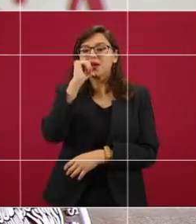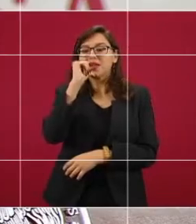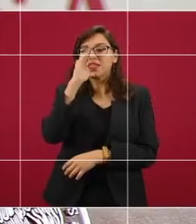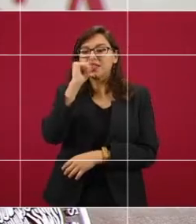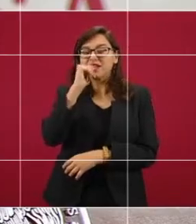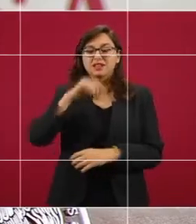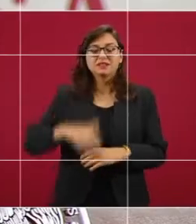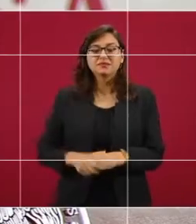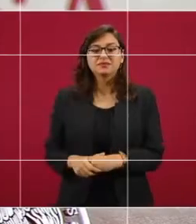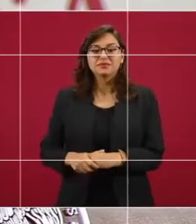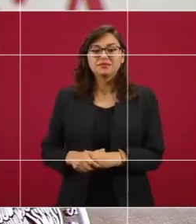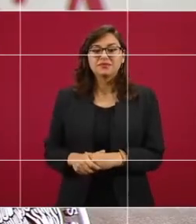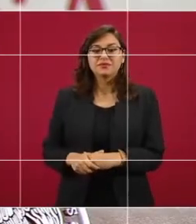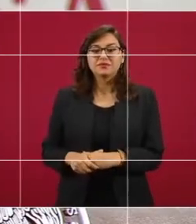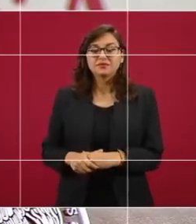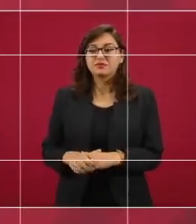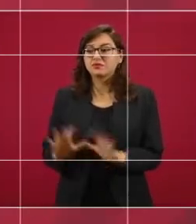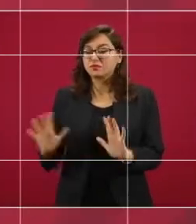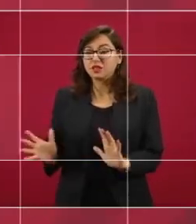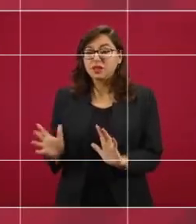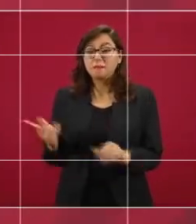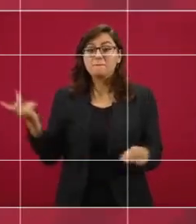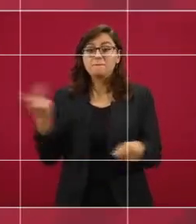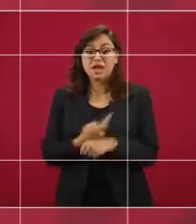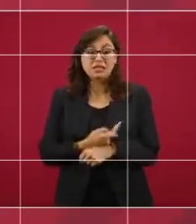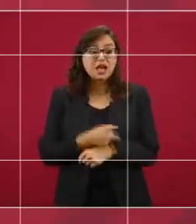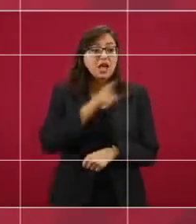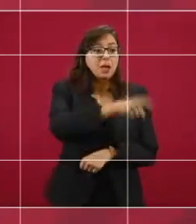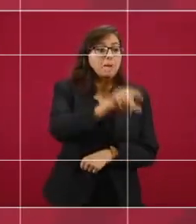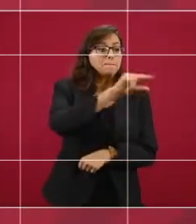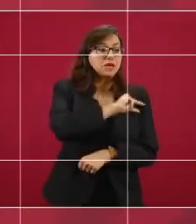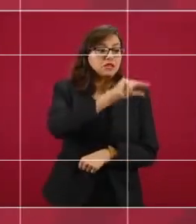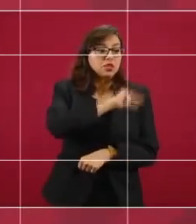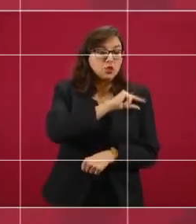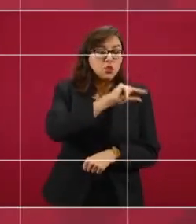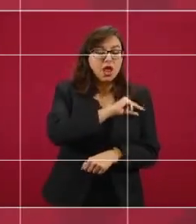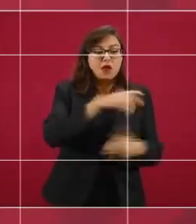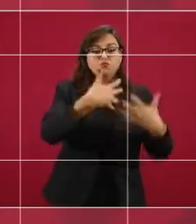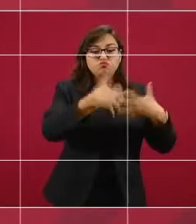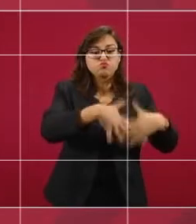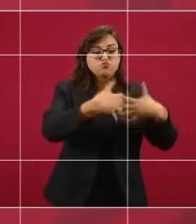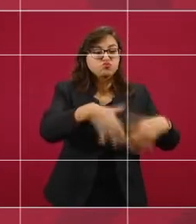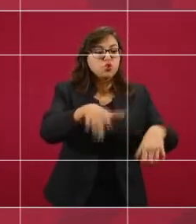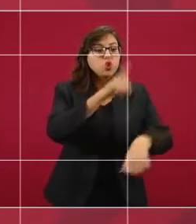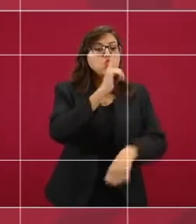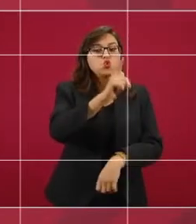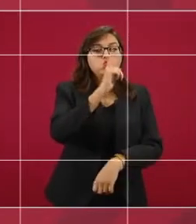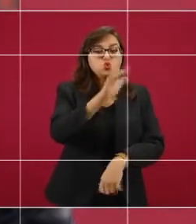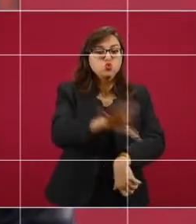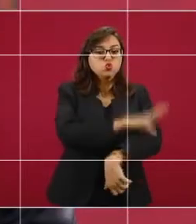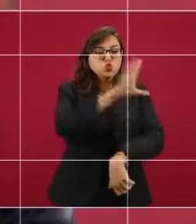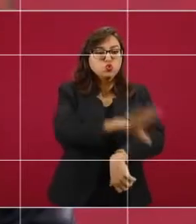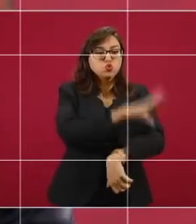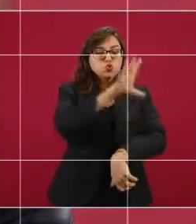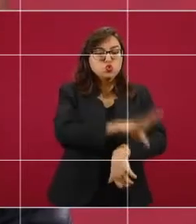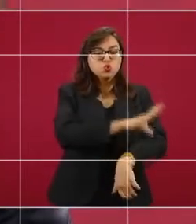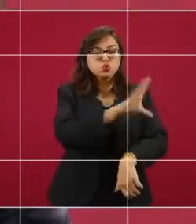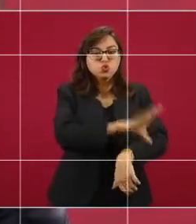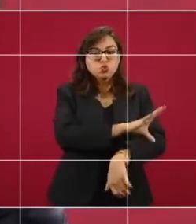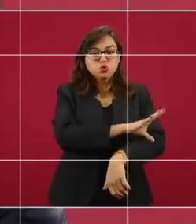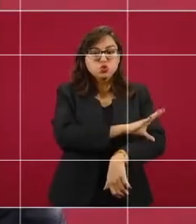turbinan cuando las